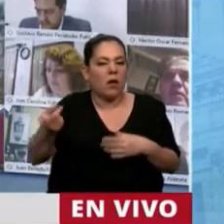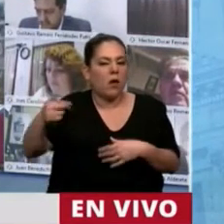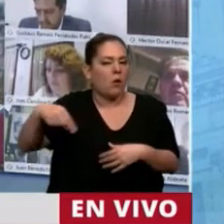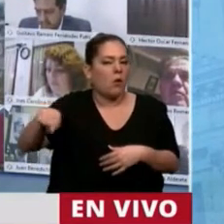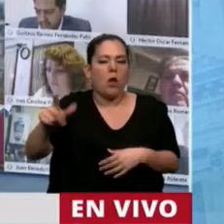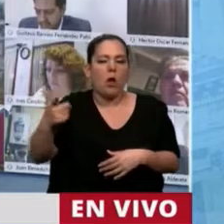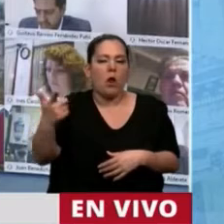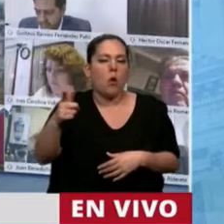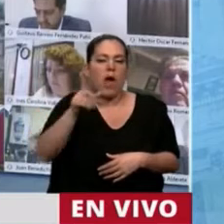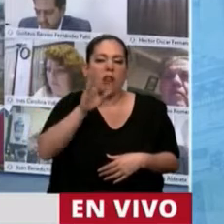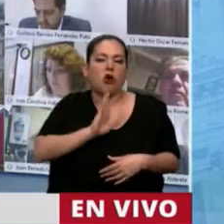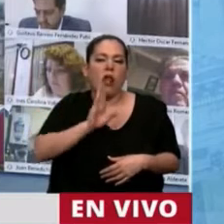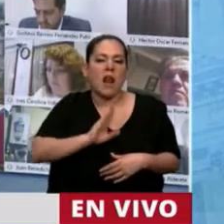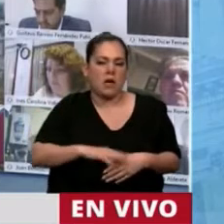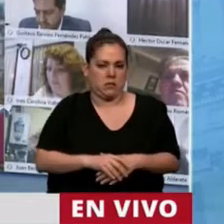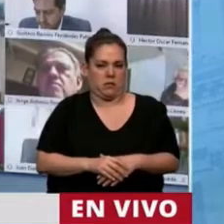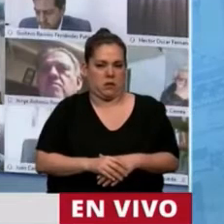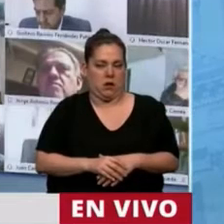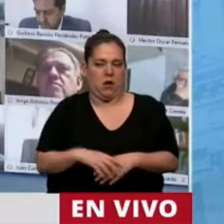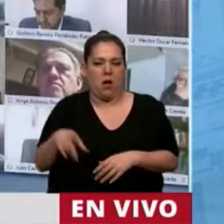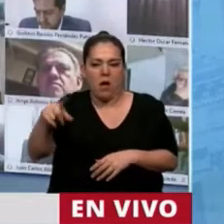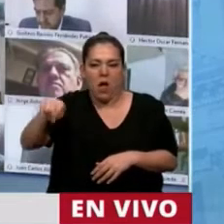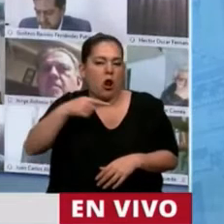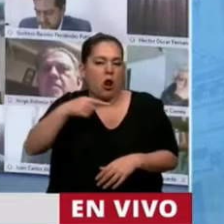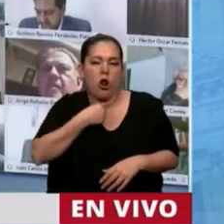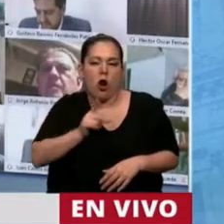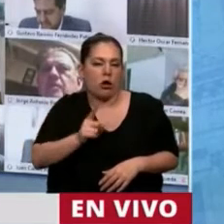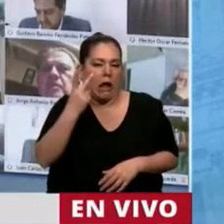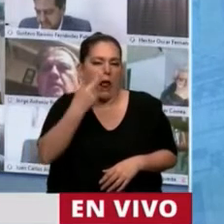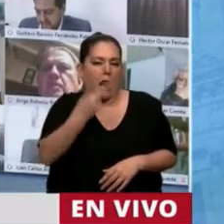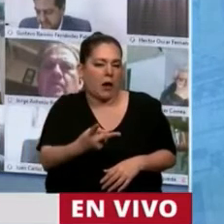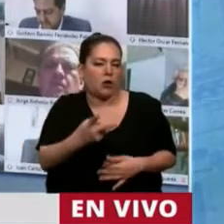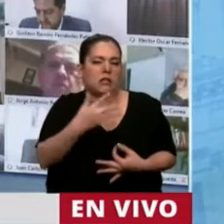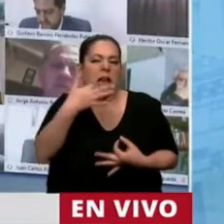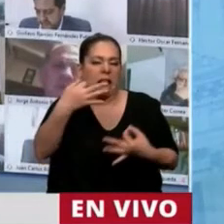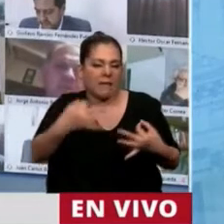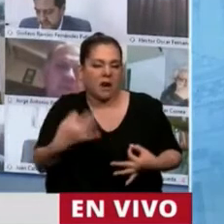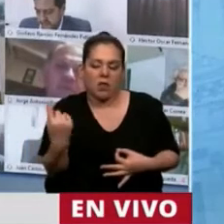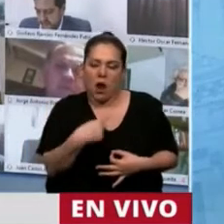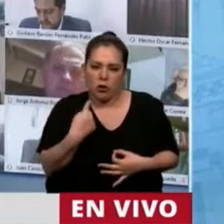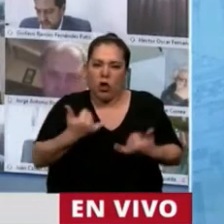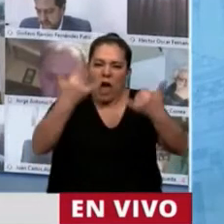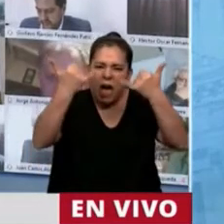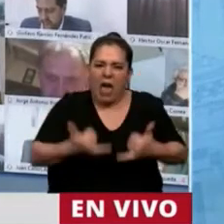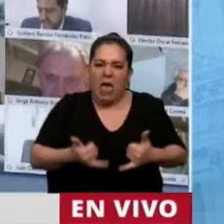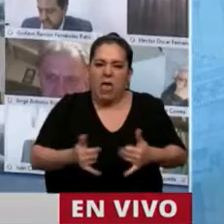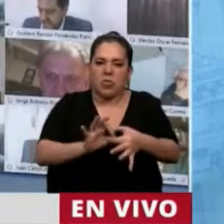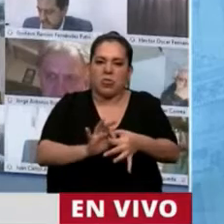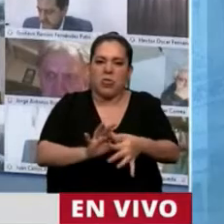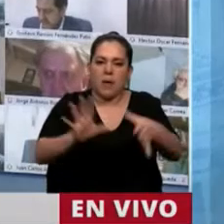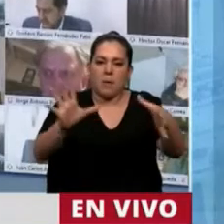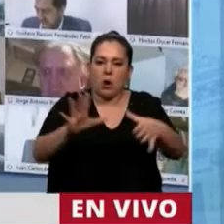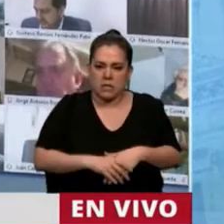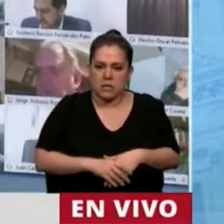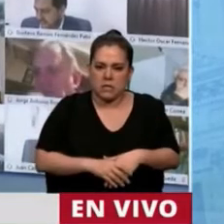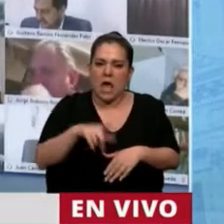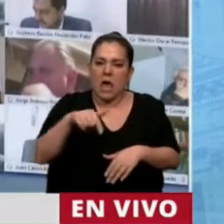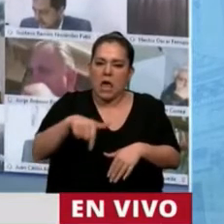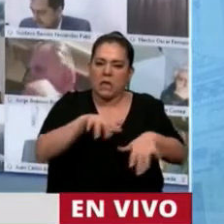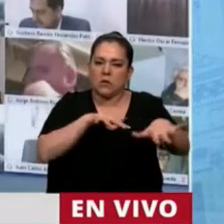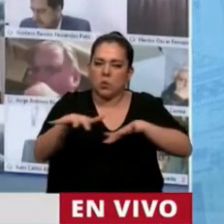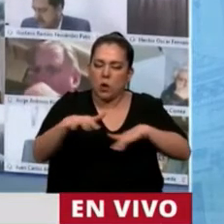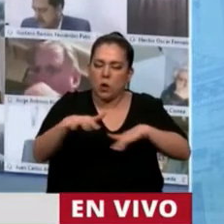cada uno siempre tiene algo para hacer, para hacer en este país donde la celeste y blanca es la bandera de todos, ¿no?